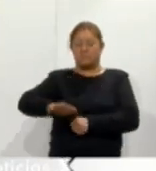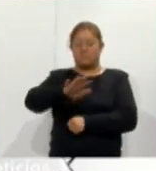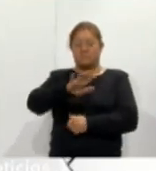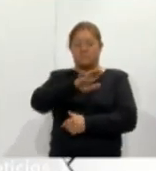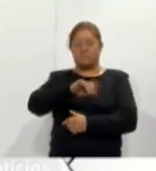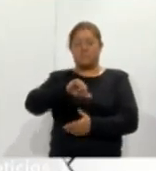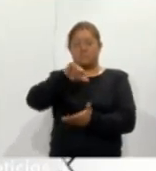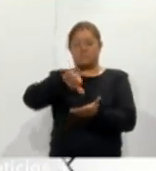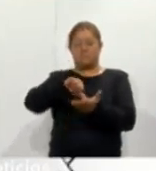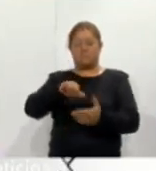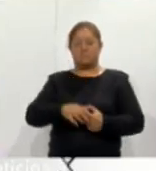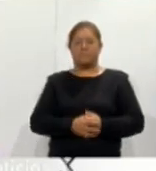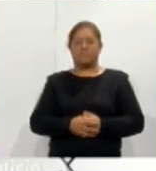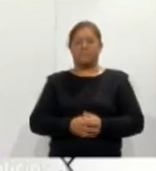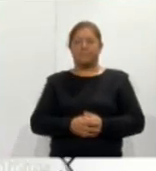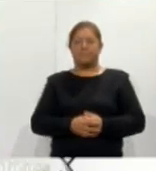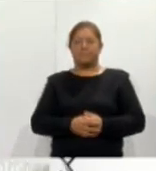centro